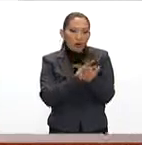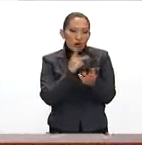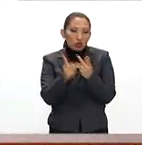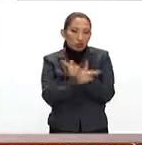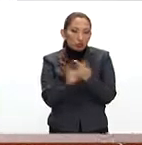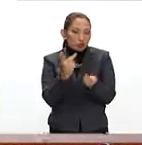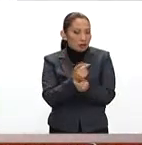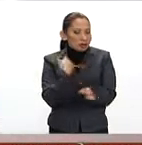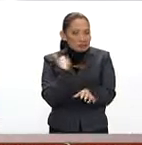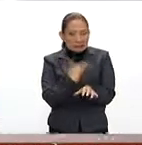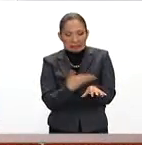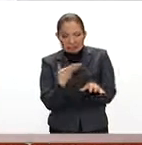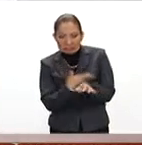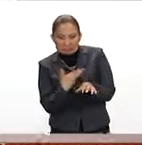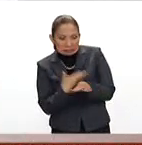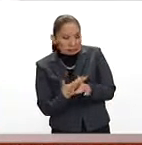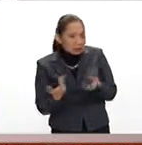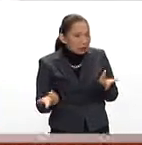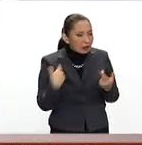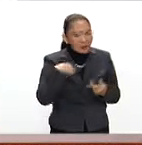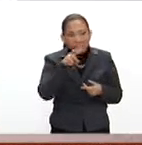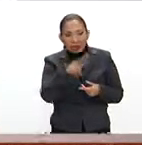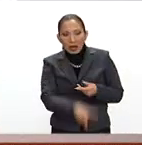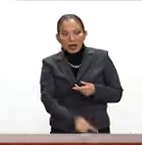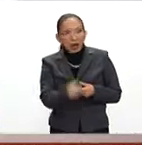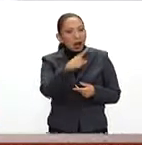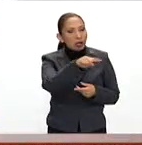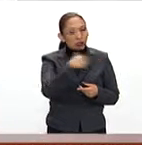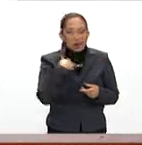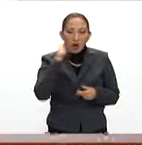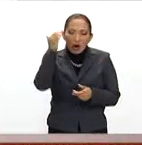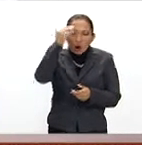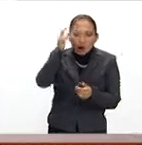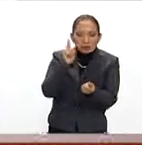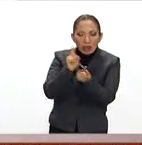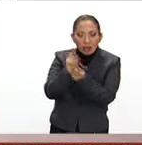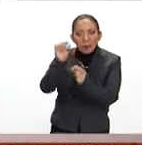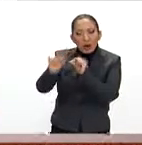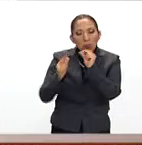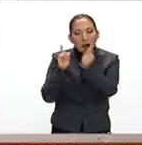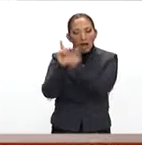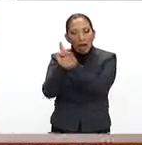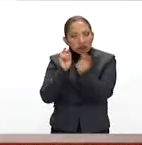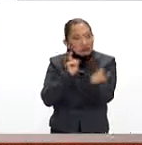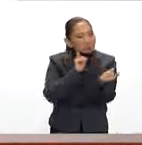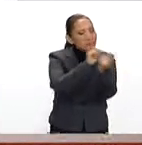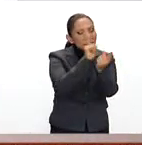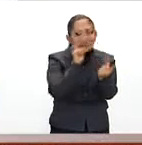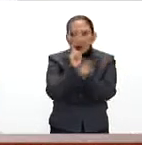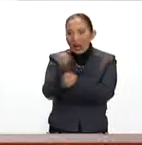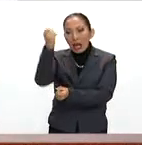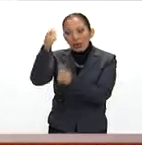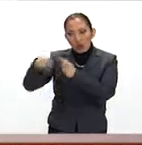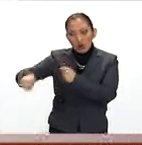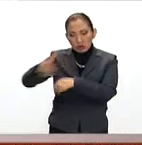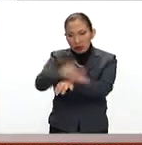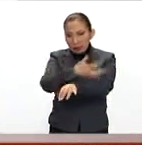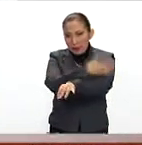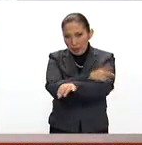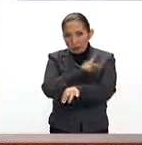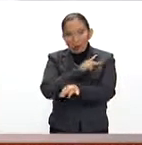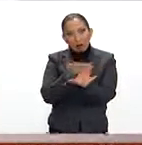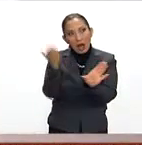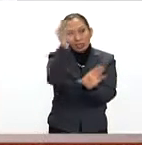habilitador para cambiar gente y cambiar al mundo y por eso fue que decidimos emprender y hacer